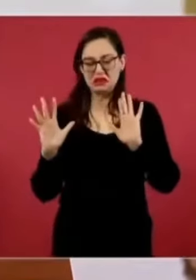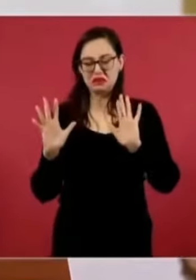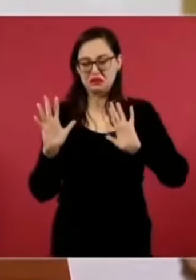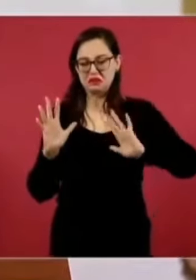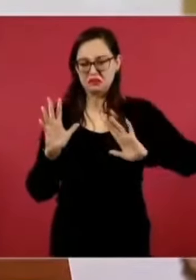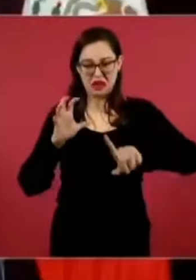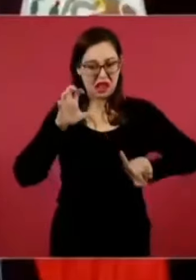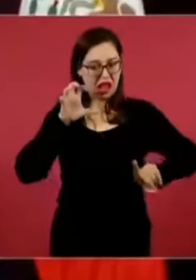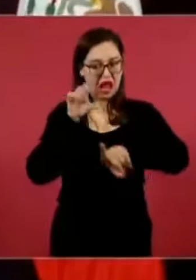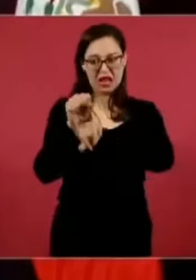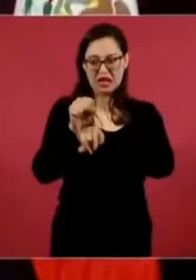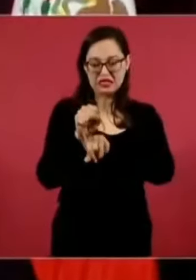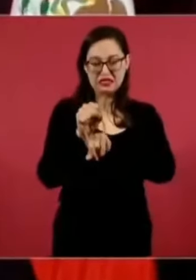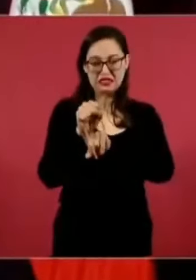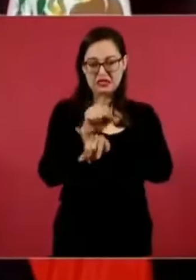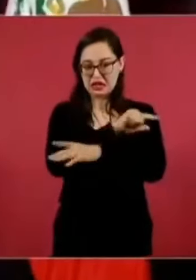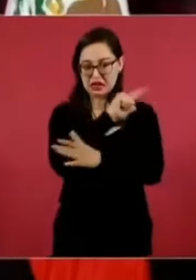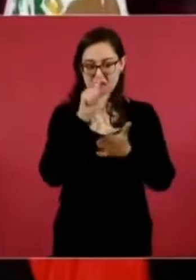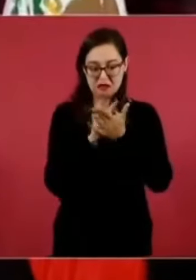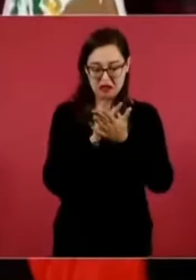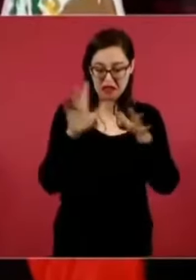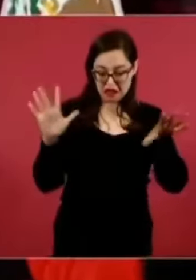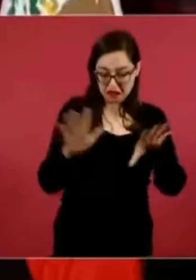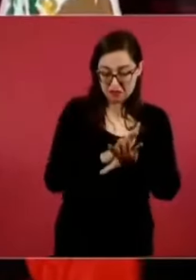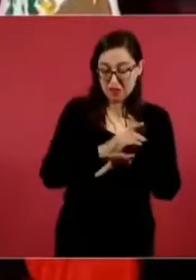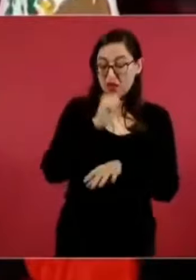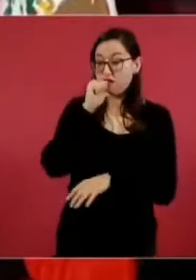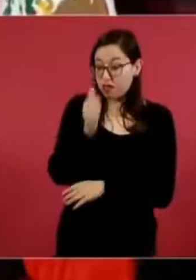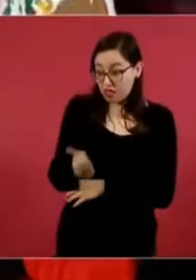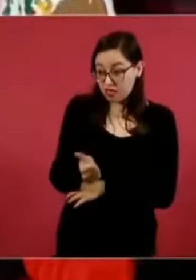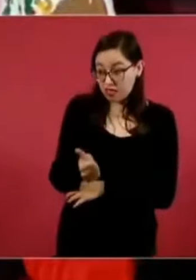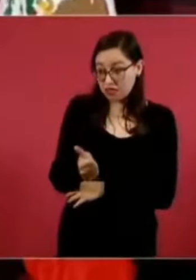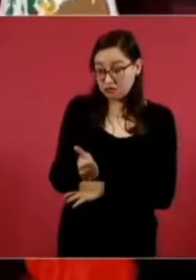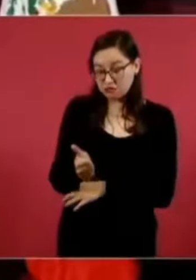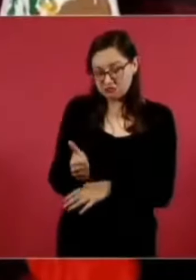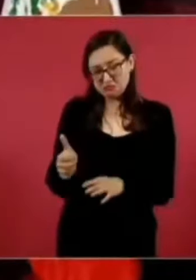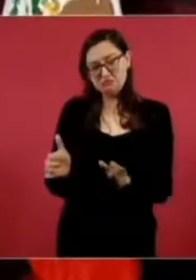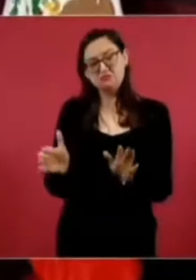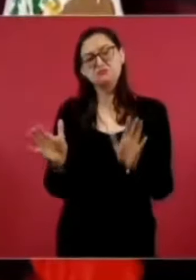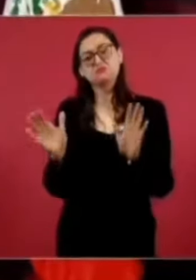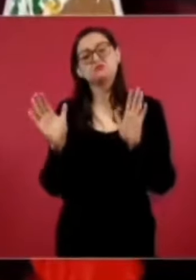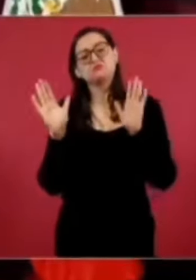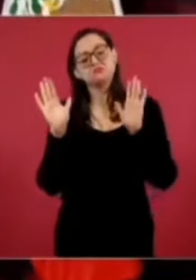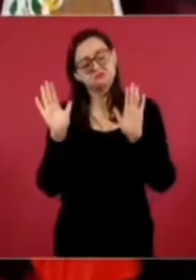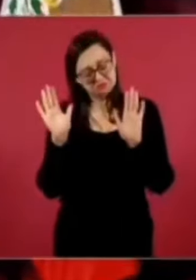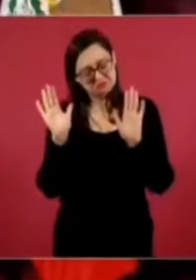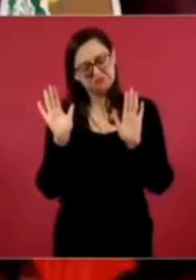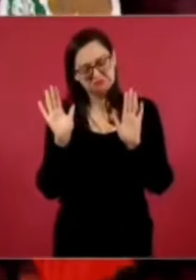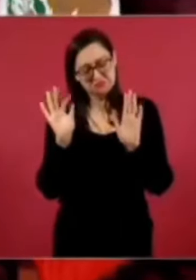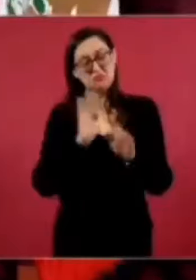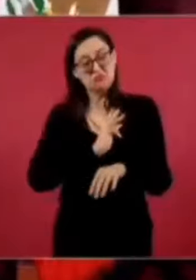pues va a ser muy lamentable,